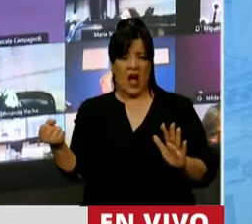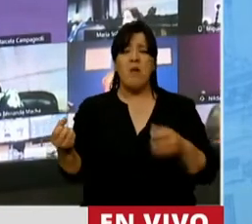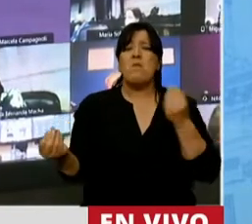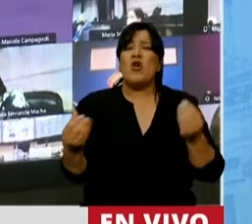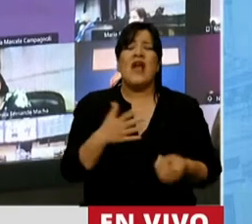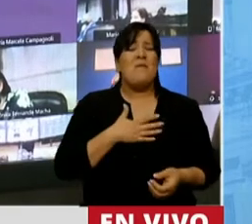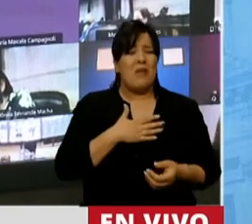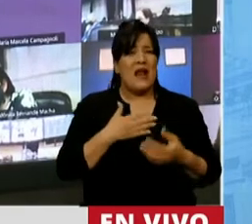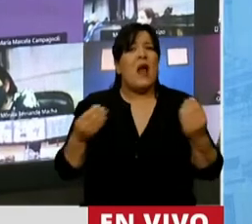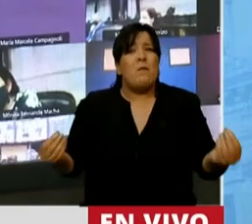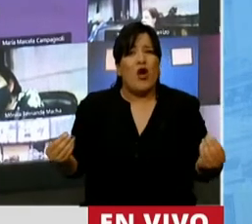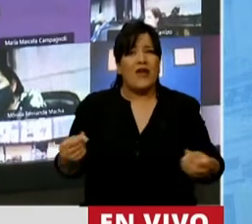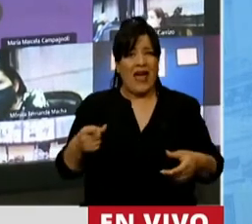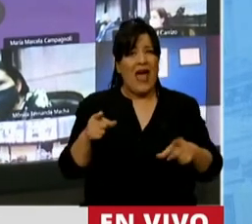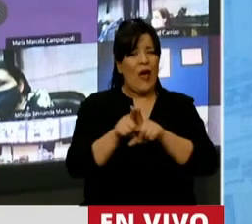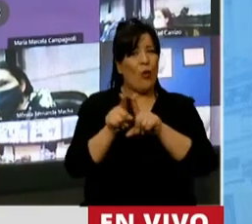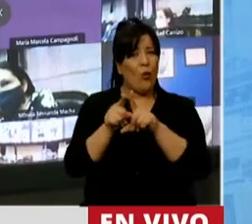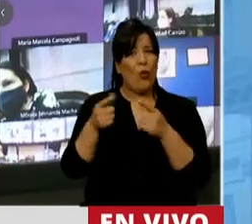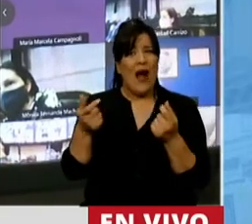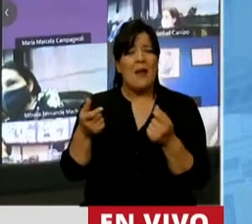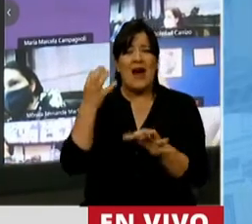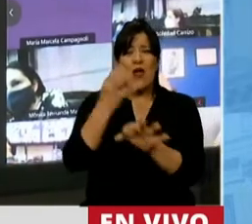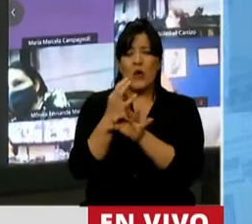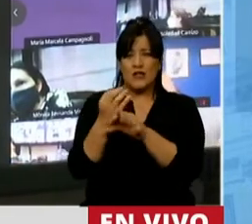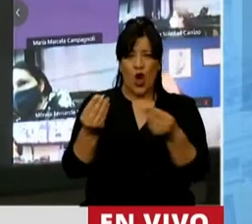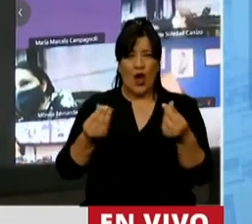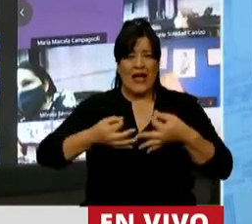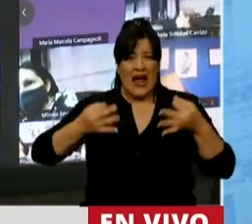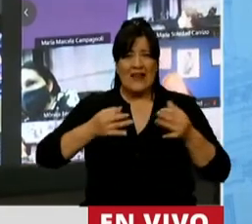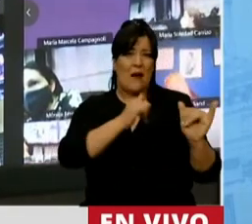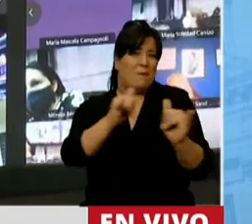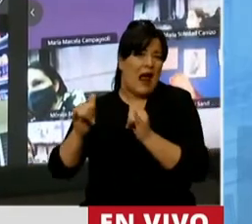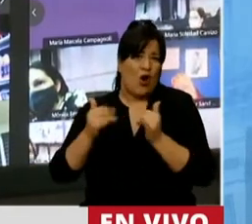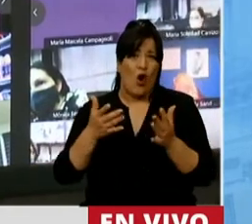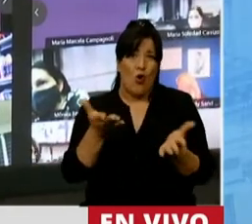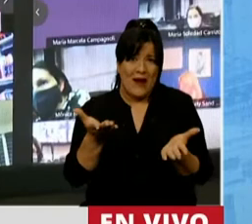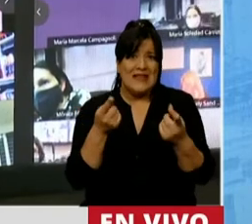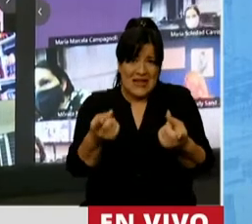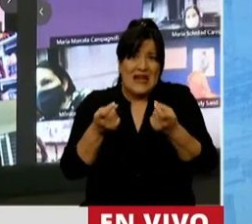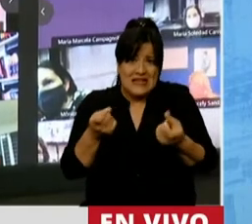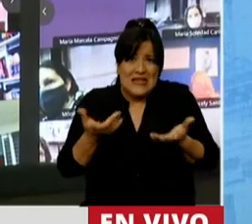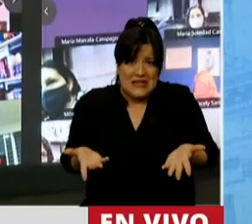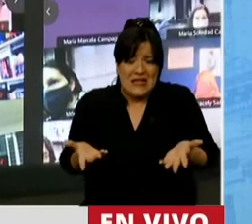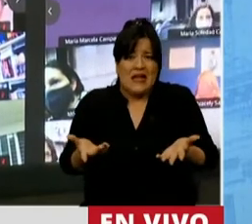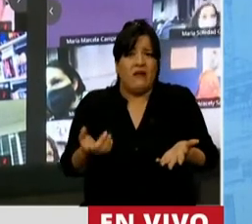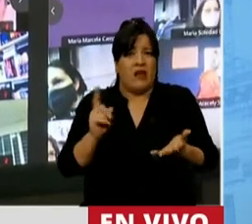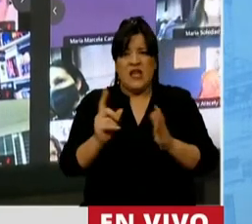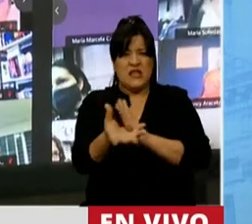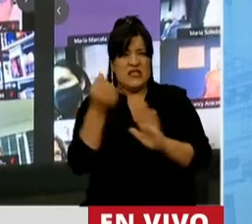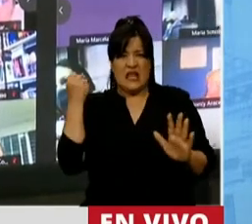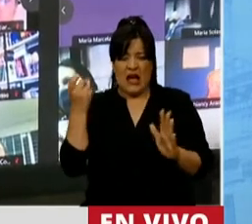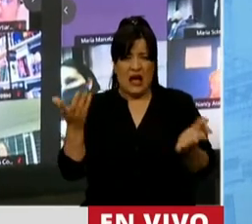pena? Porque es quitar oportunidades de una educación de calidad a nuestros jóvenes que tanto lo necesitan, señor presidente.